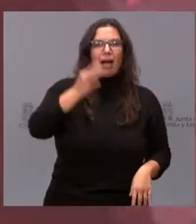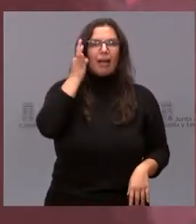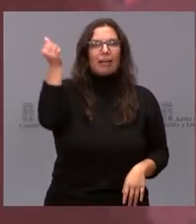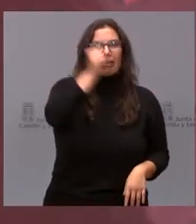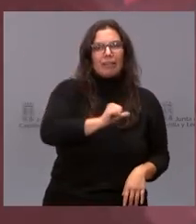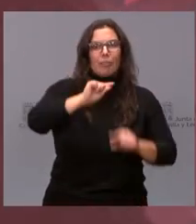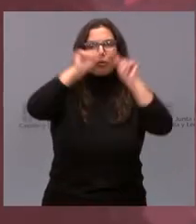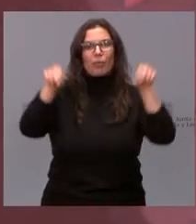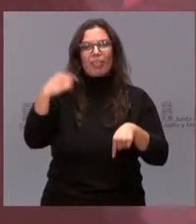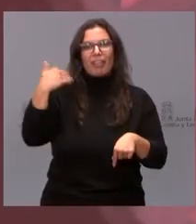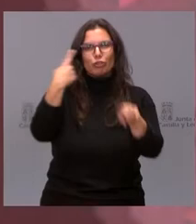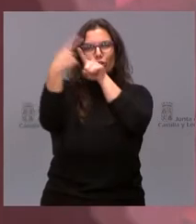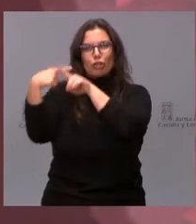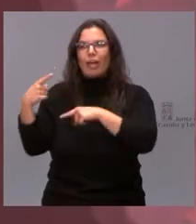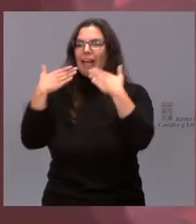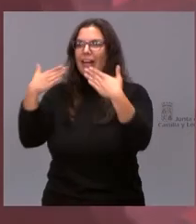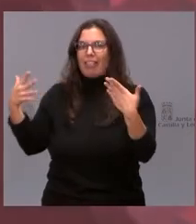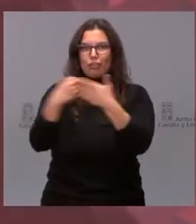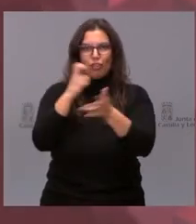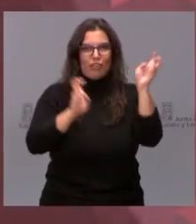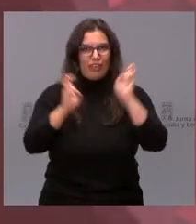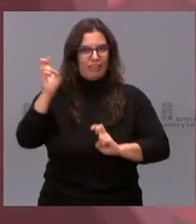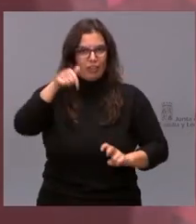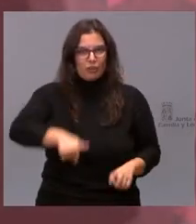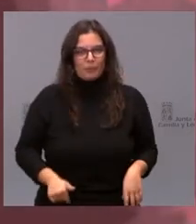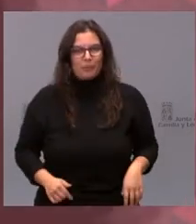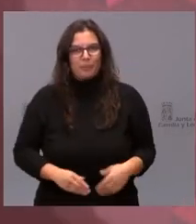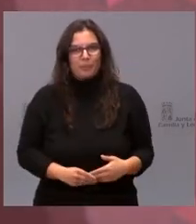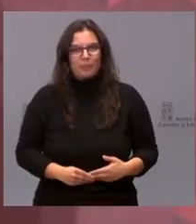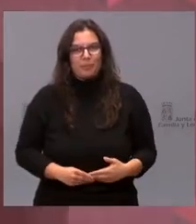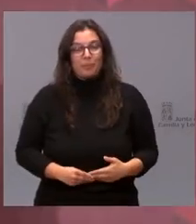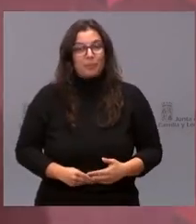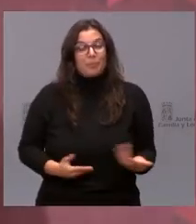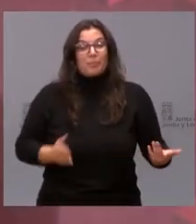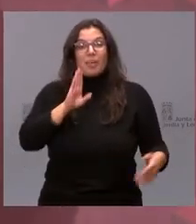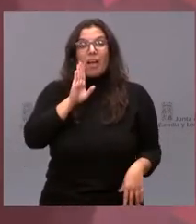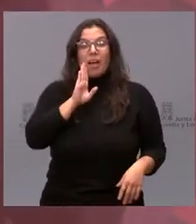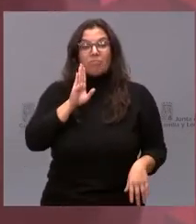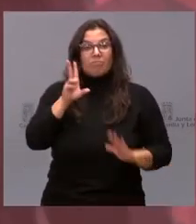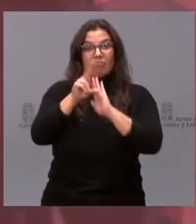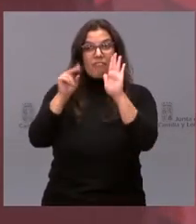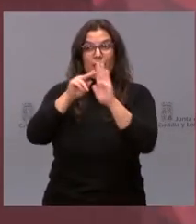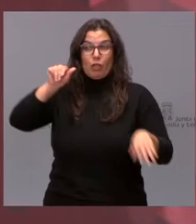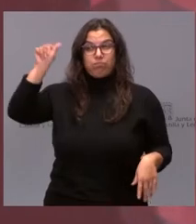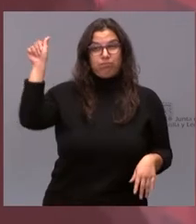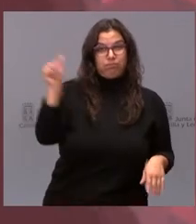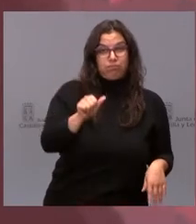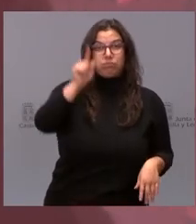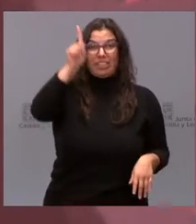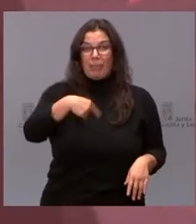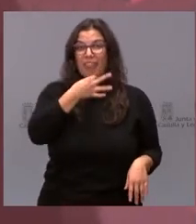provincia de Soria, muchísimas gracias por estar hoy aquí. Como bien decían los vídeos, como bien han dicho las